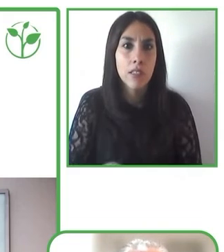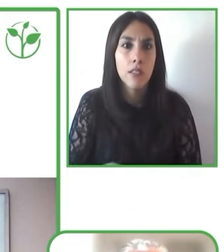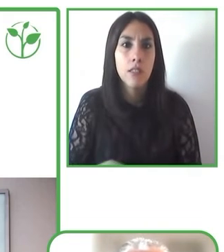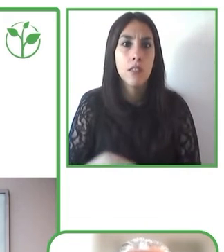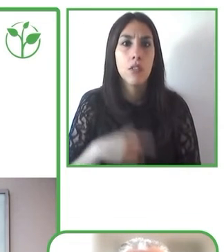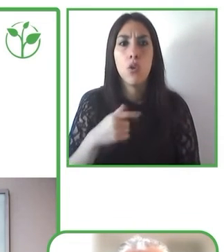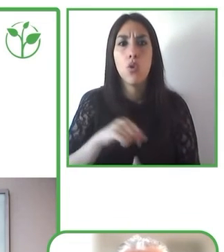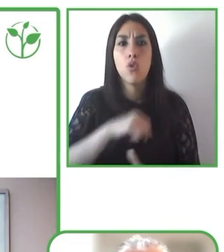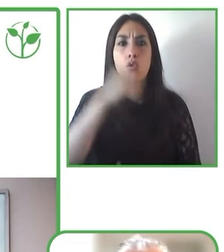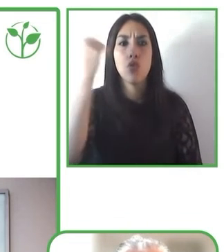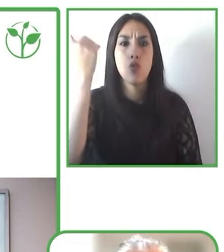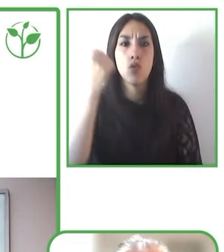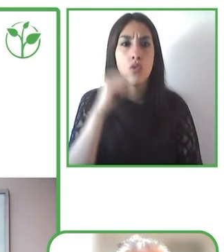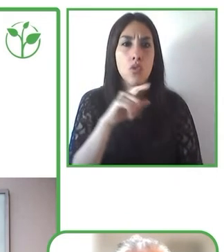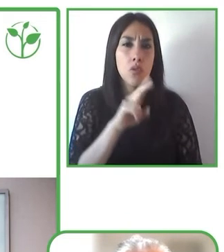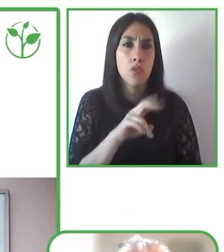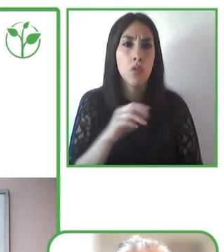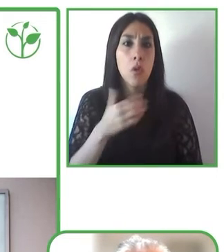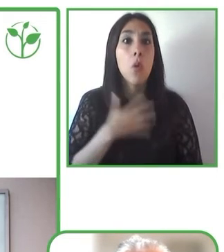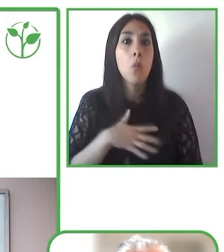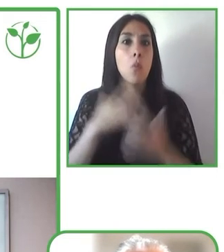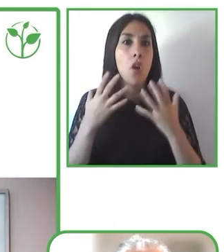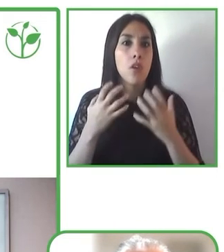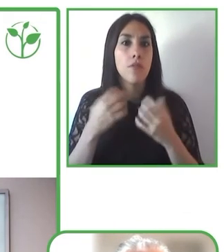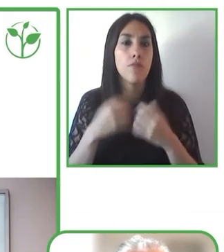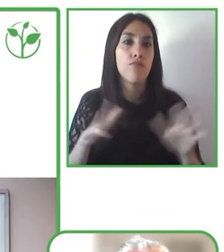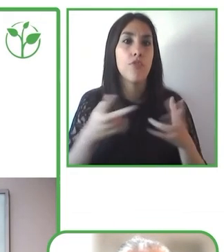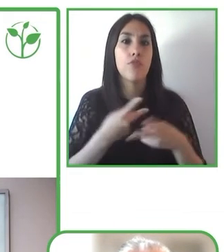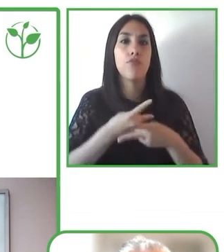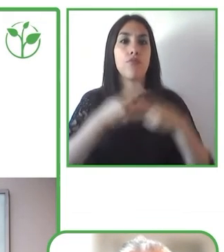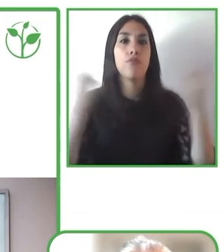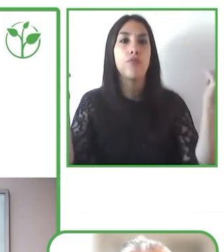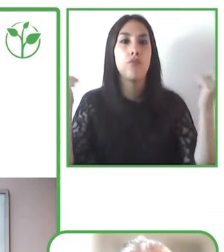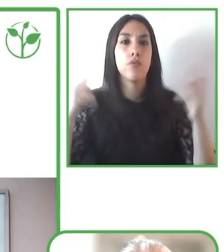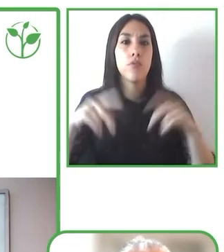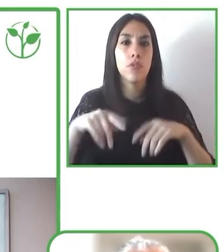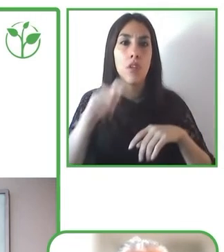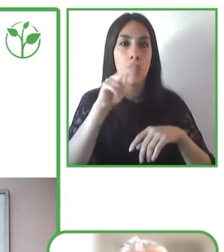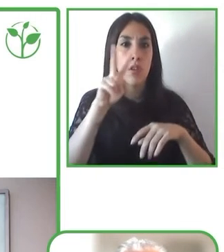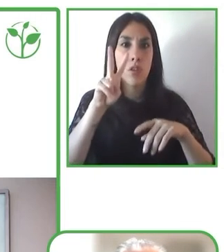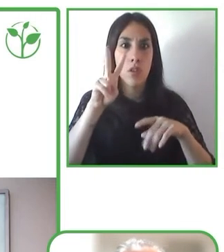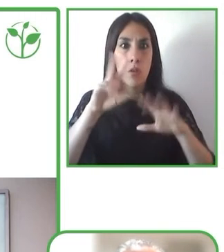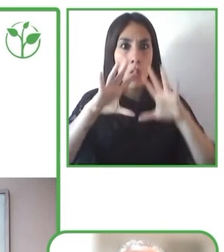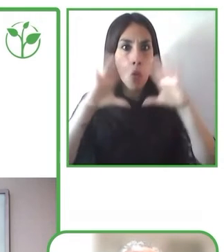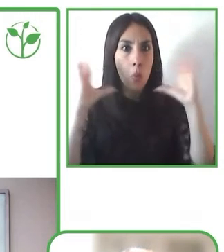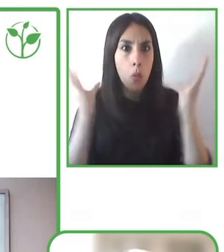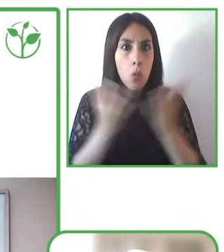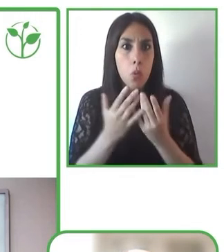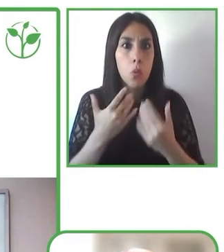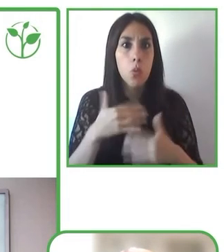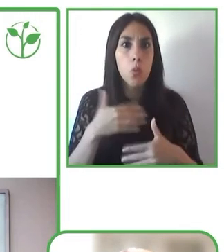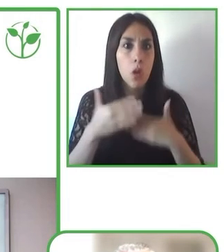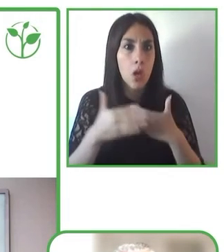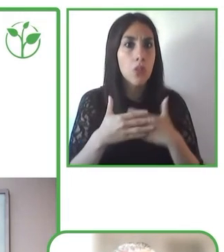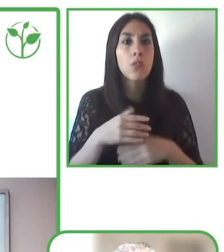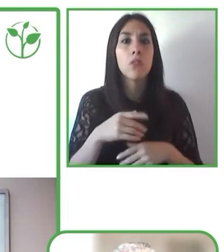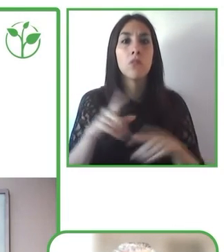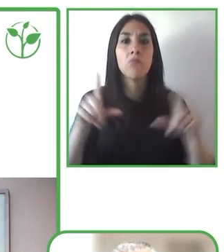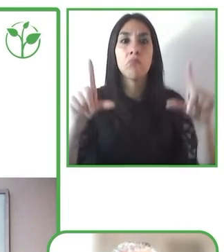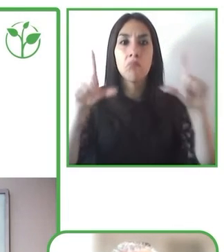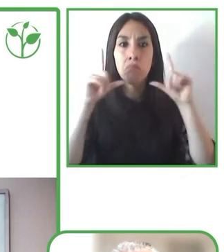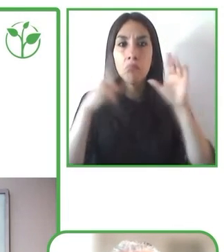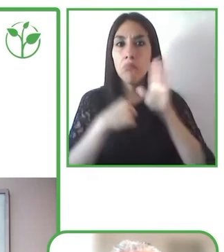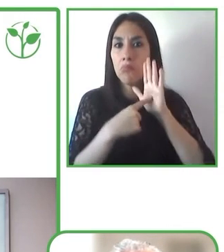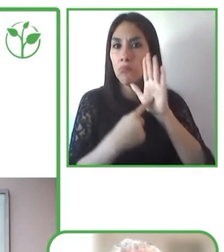mundo de la televisión con Planeta Fácil Televisión el triunfo de la espontaneidad digo